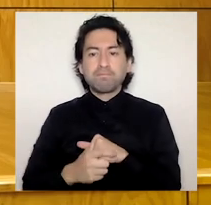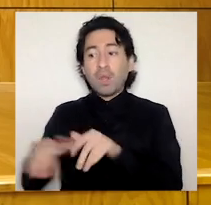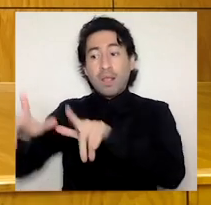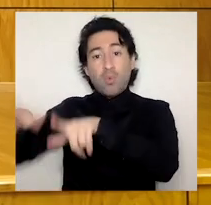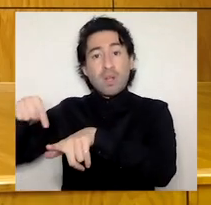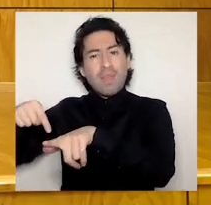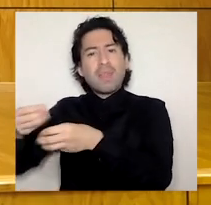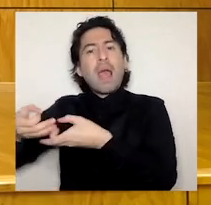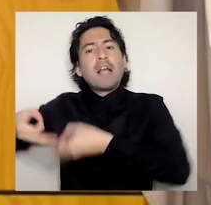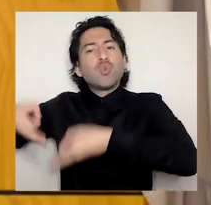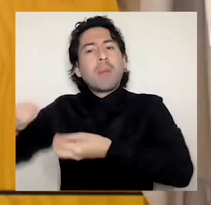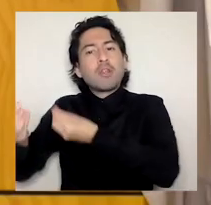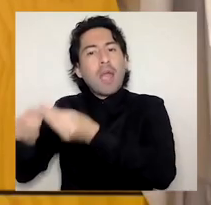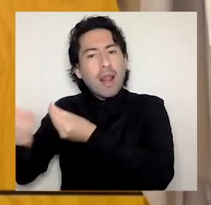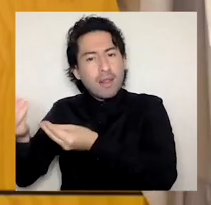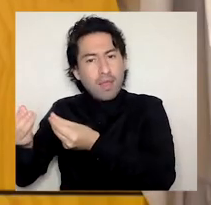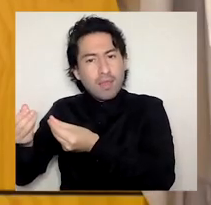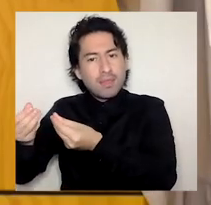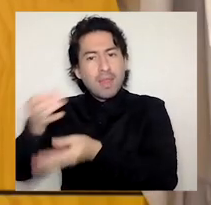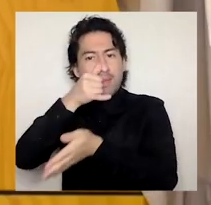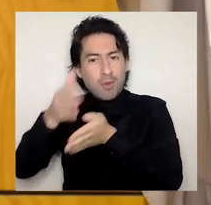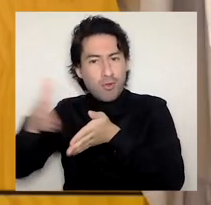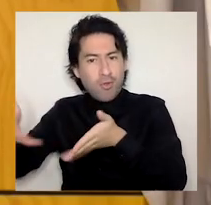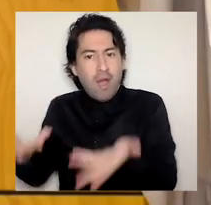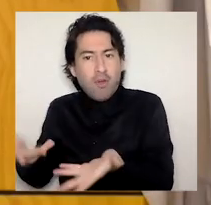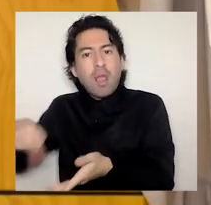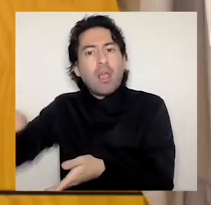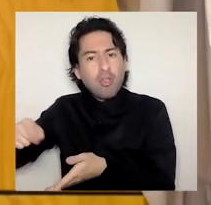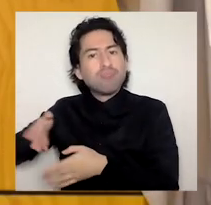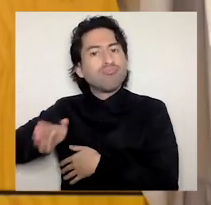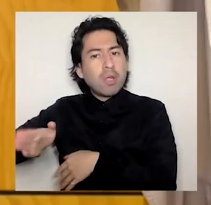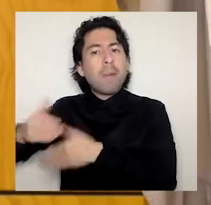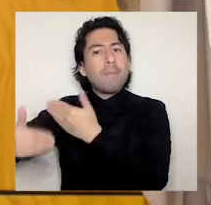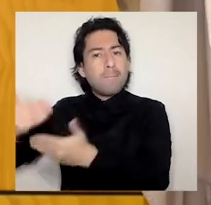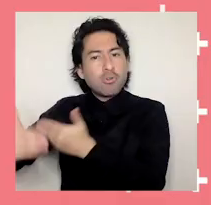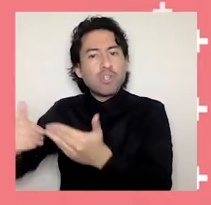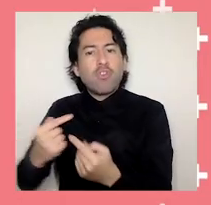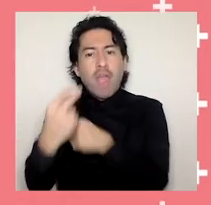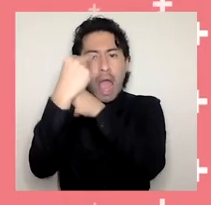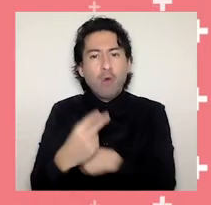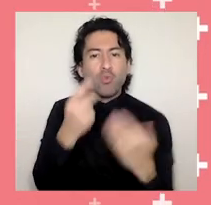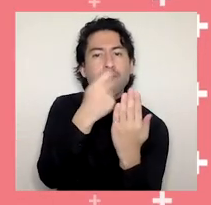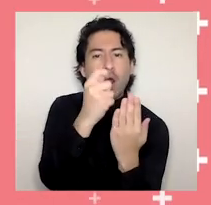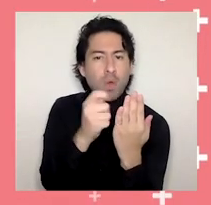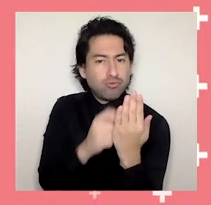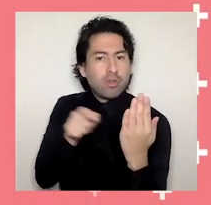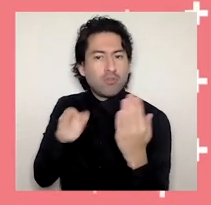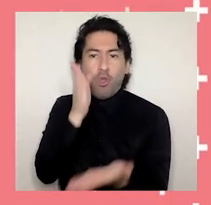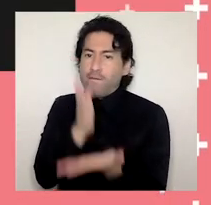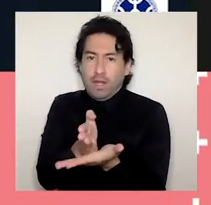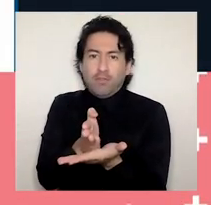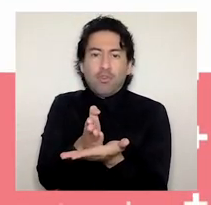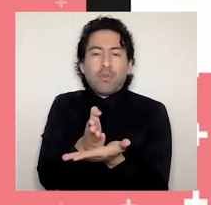de Aseguramiento de la Calidad, en este periodo excepcional, se mantienen los procesos de autoevaluación obligatorios, con